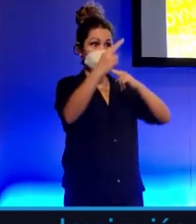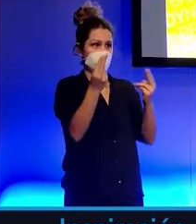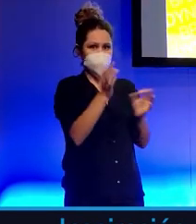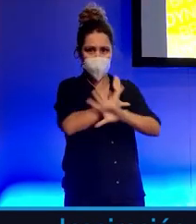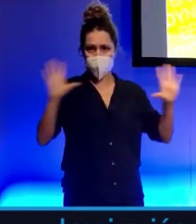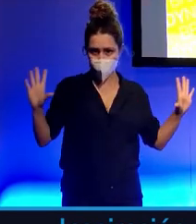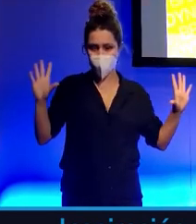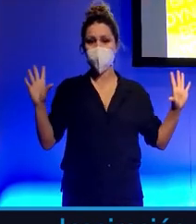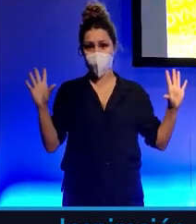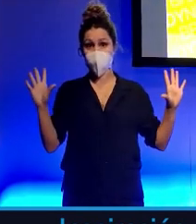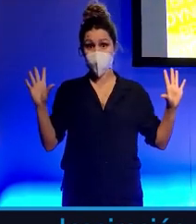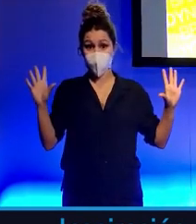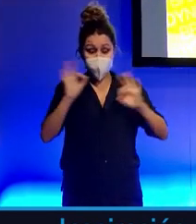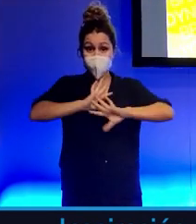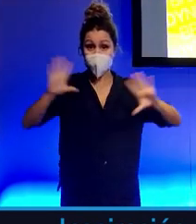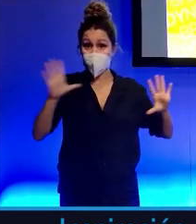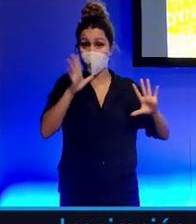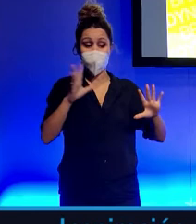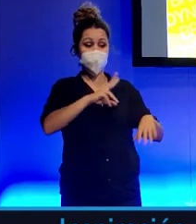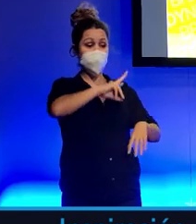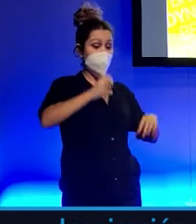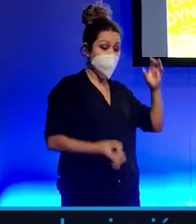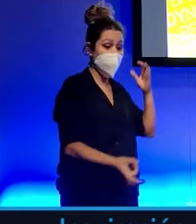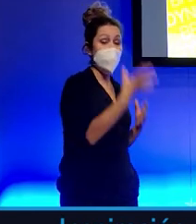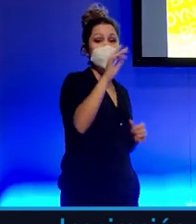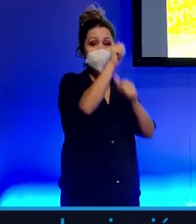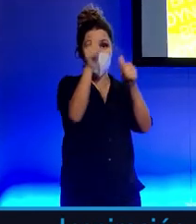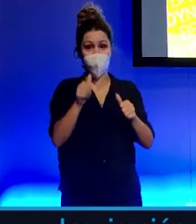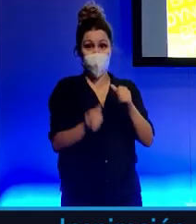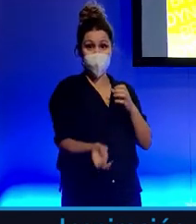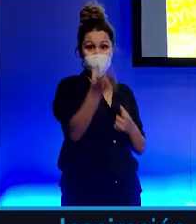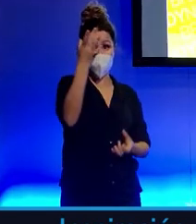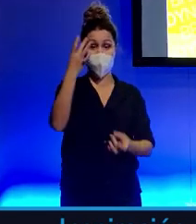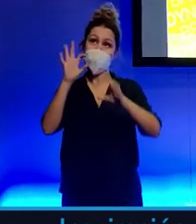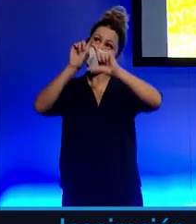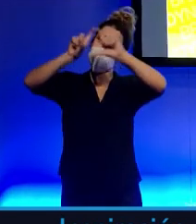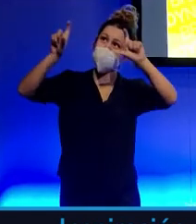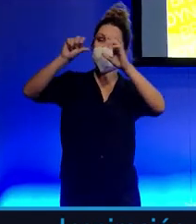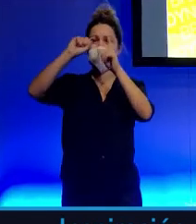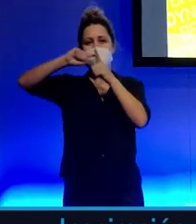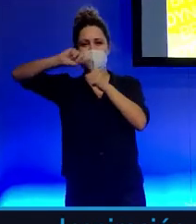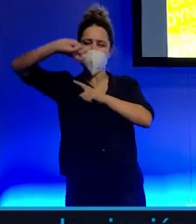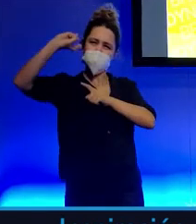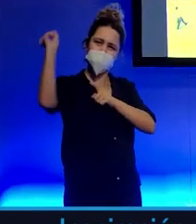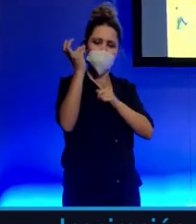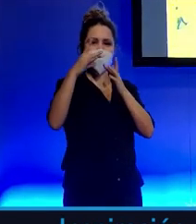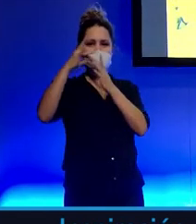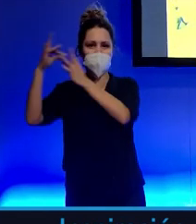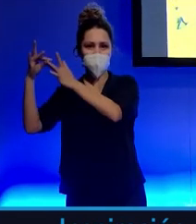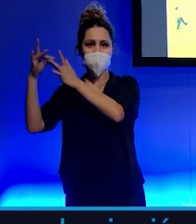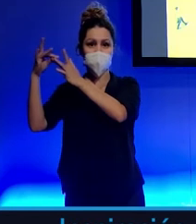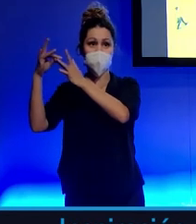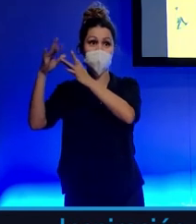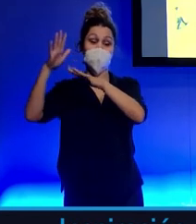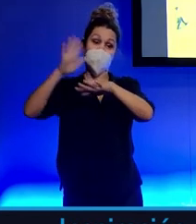¿Es obvio a la hora de crear valor y de modelizar nuevos negocios, emprendimientos o iniciativas? Para algunos